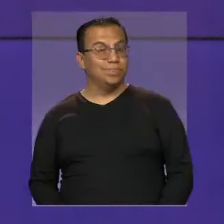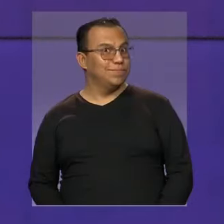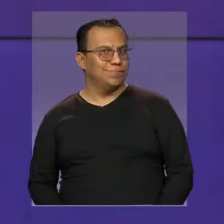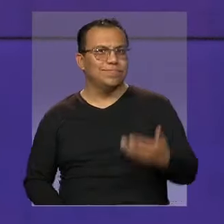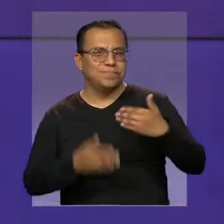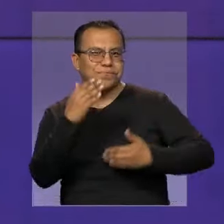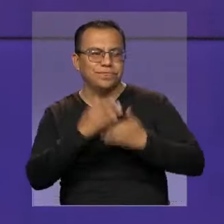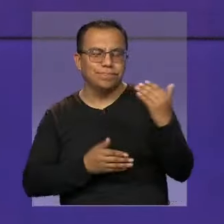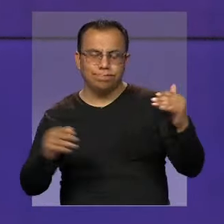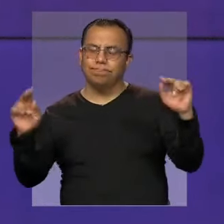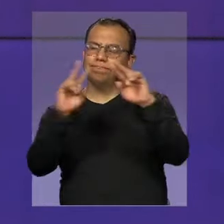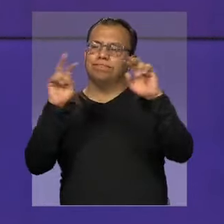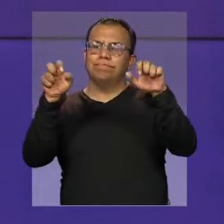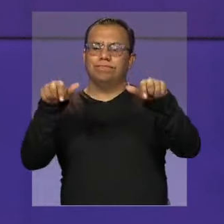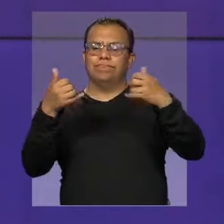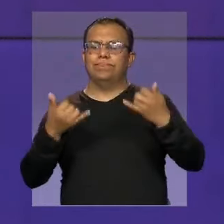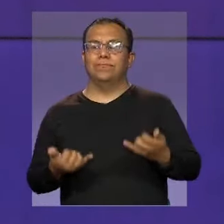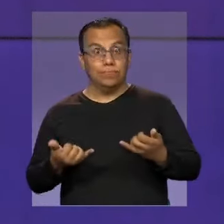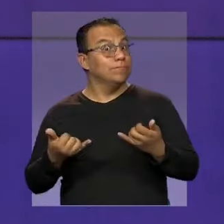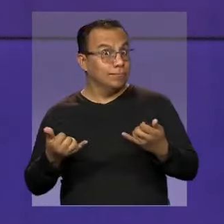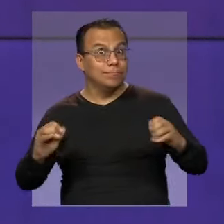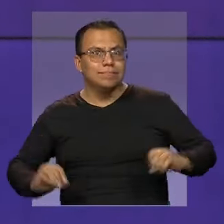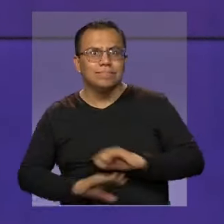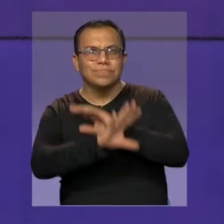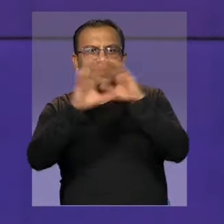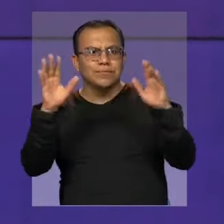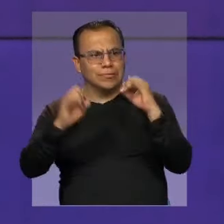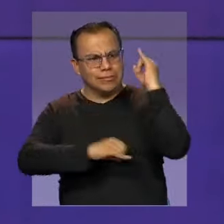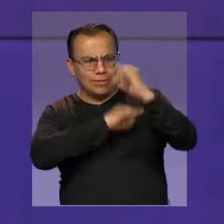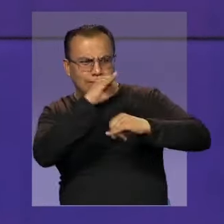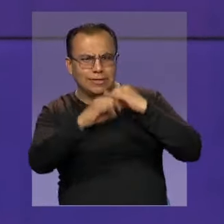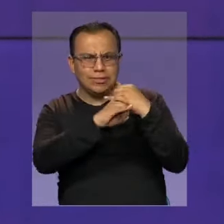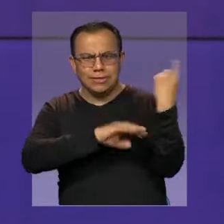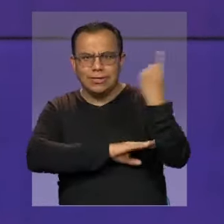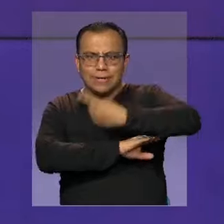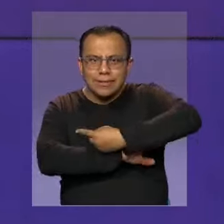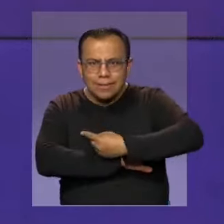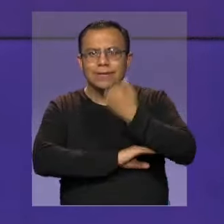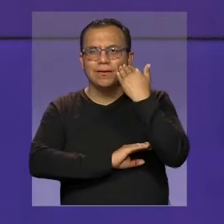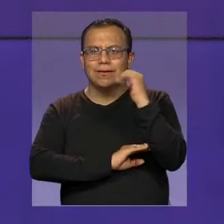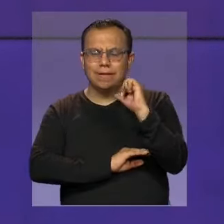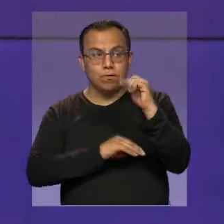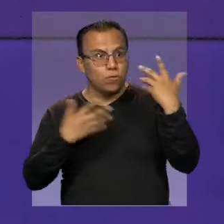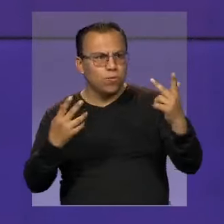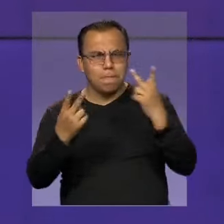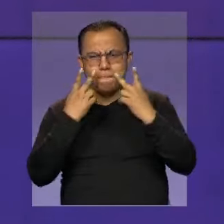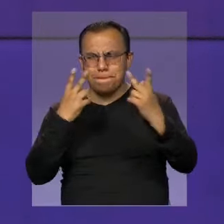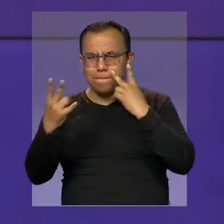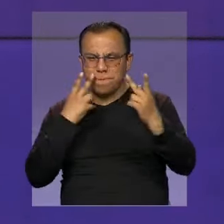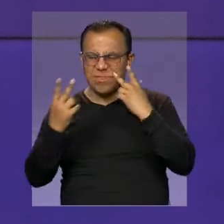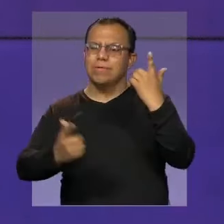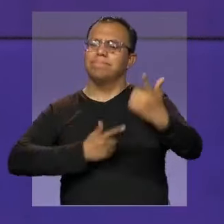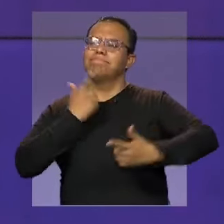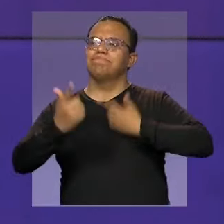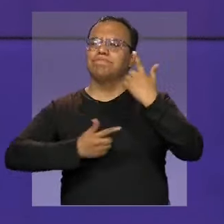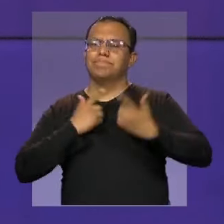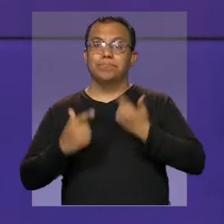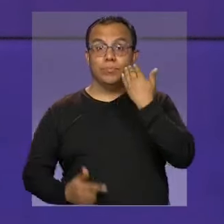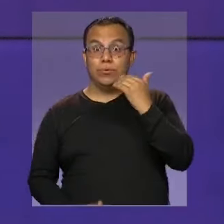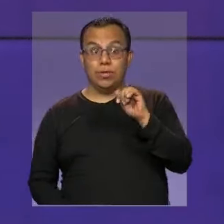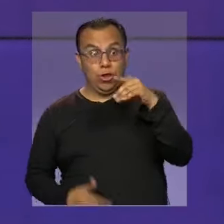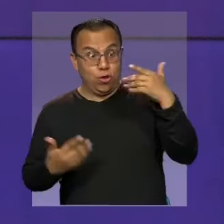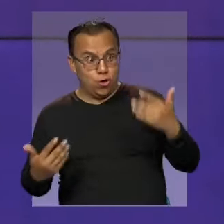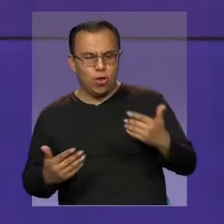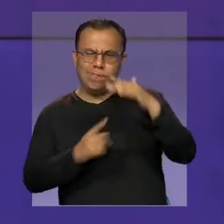Arrancamos con nuestro tema del día que es, por supuesto, el Día Internacional de la Mujer. Una fecha que busca visibilizar las luchas de las mujeres para